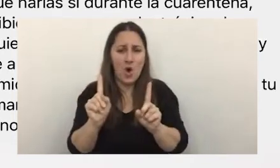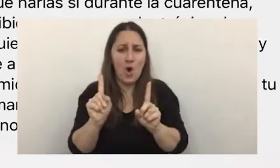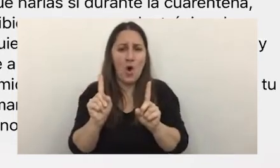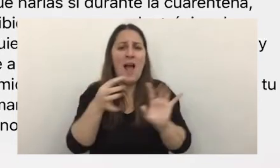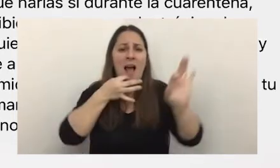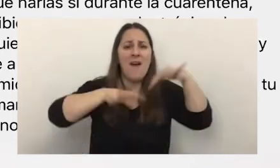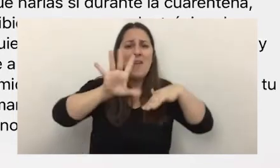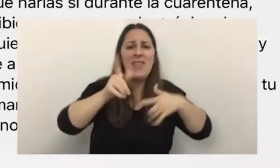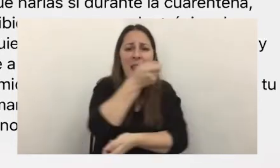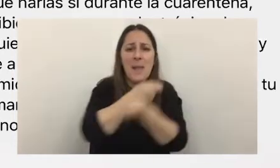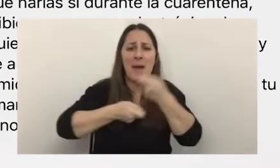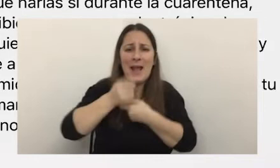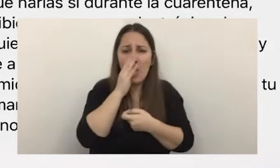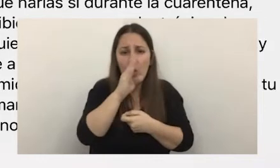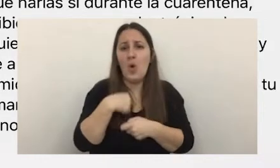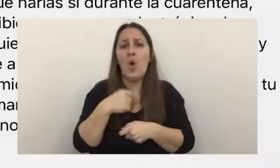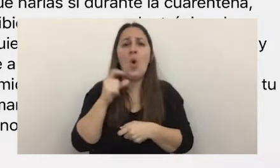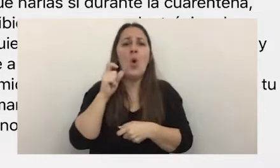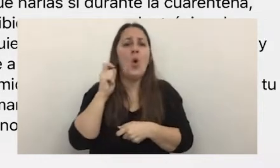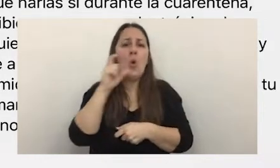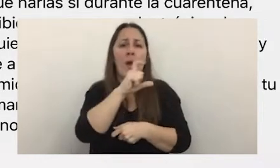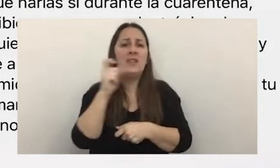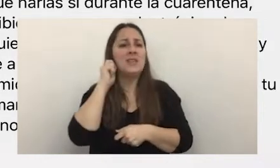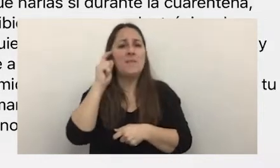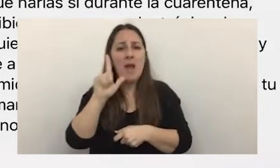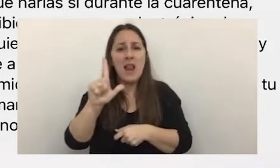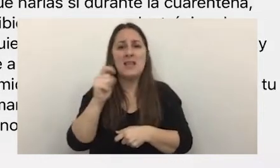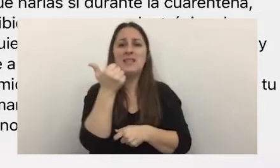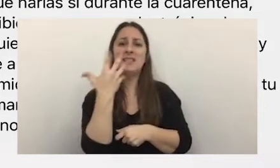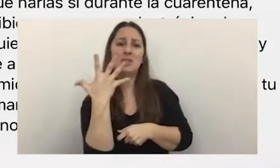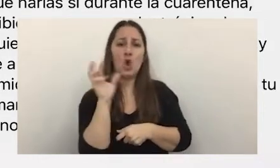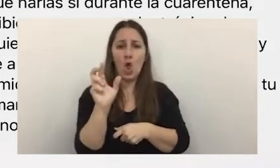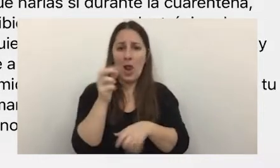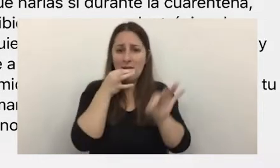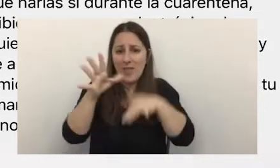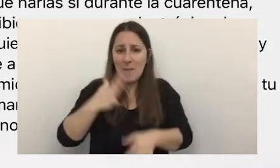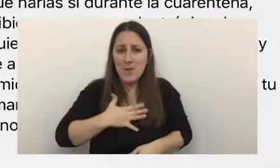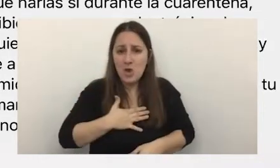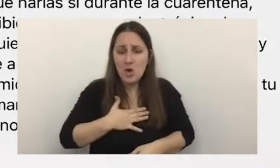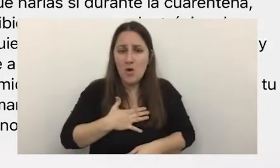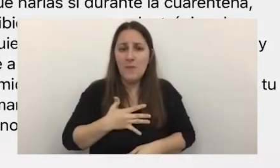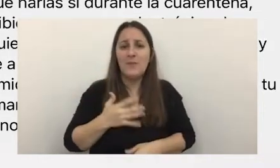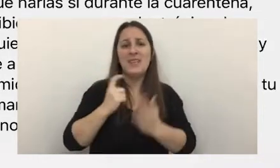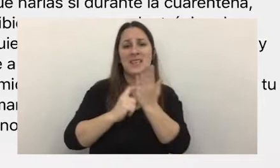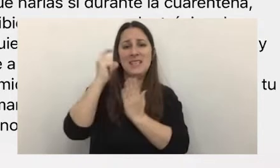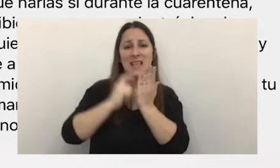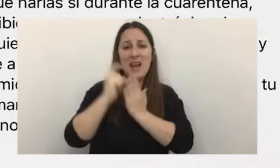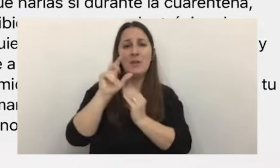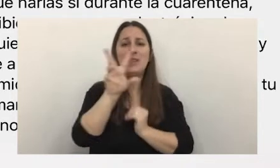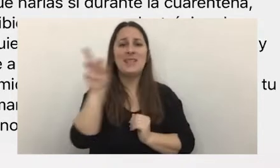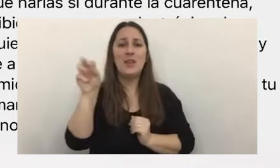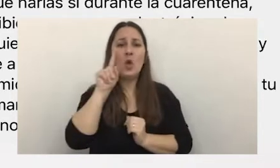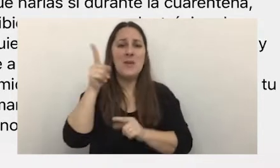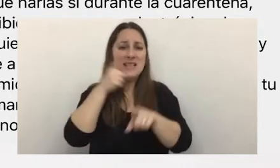revendida en el mercado negro hoy una cuenta de Gmail vale 65 dólares una cuenta de Instagram con 300.000